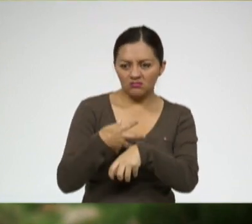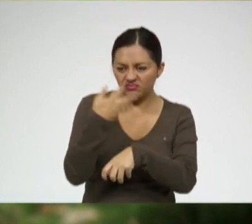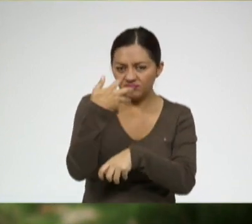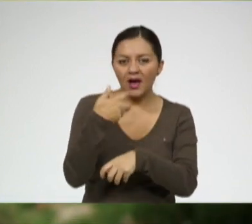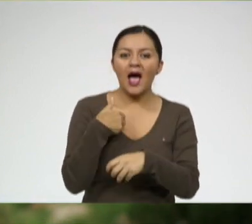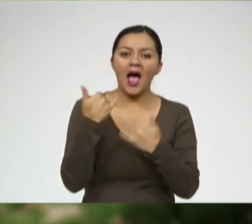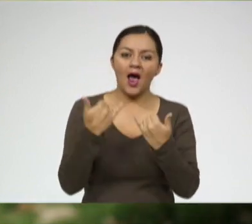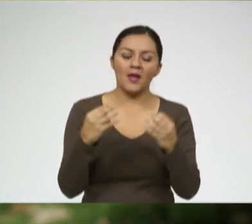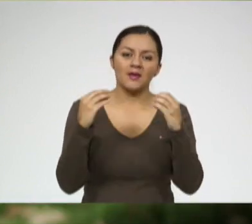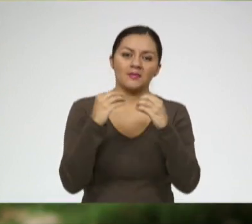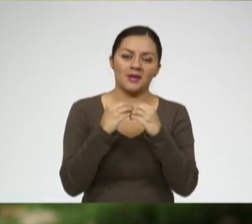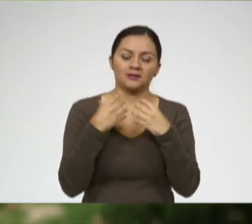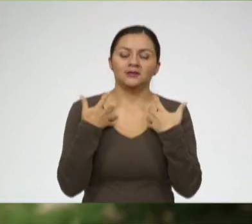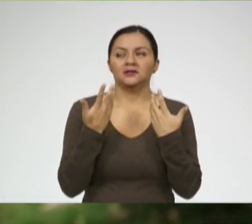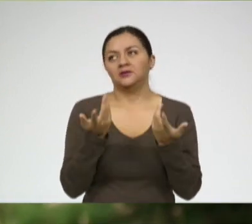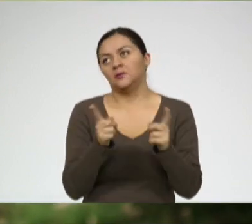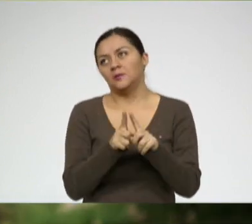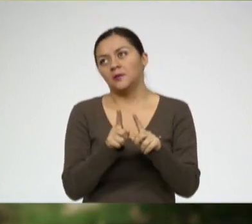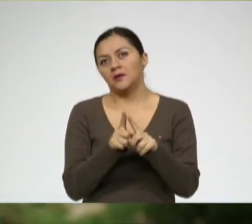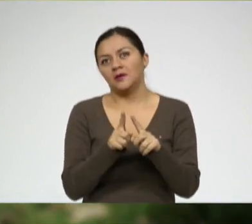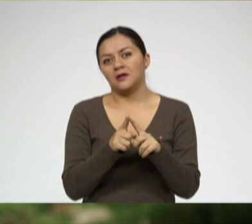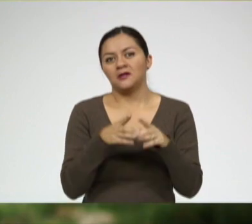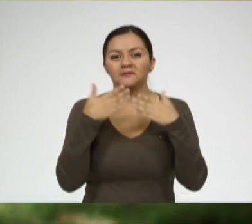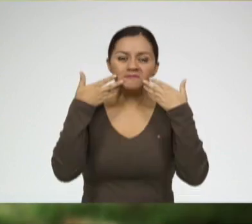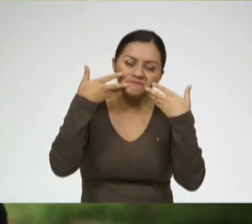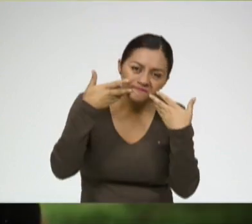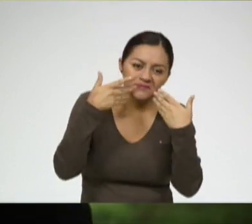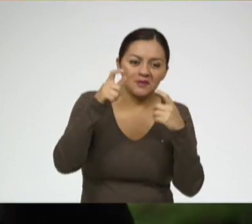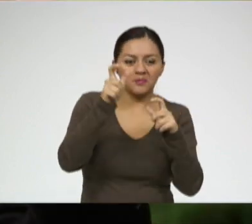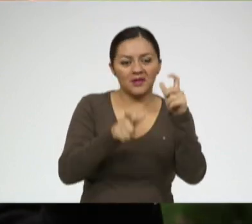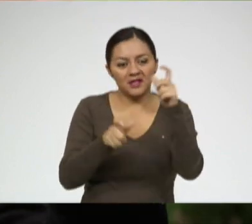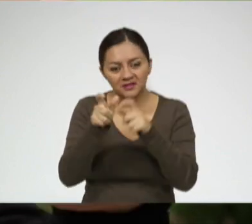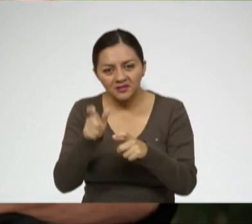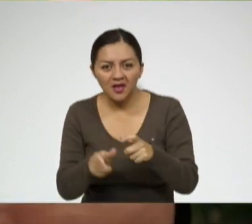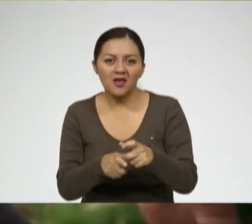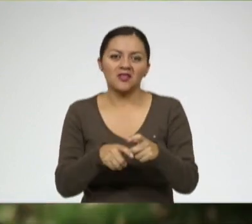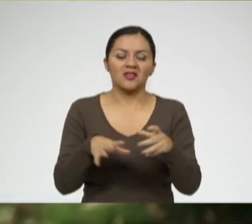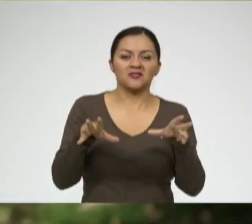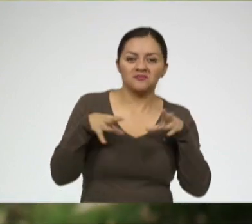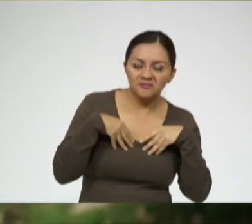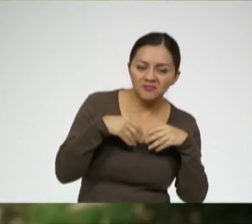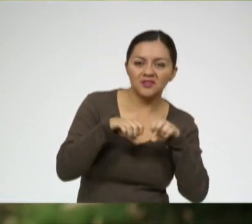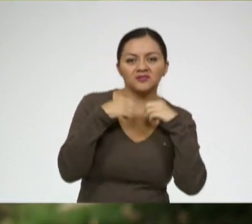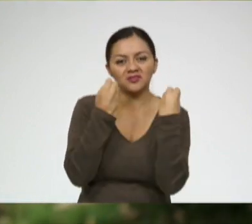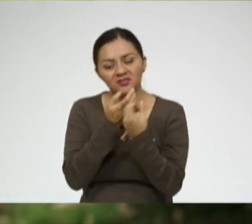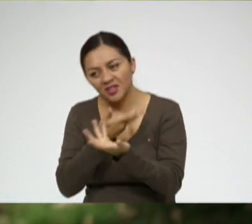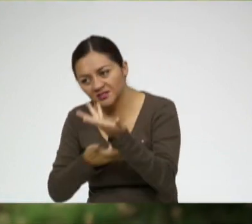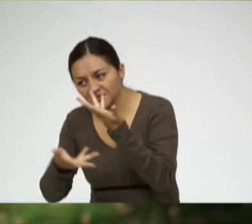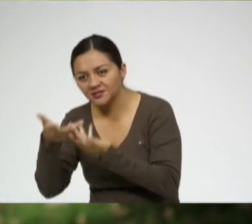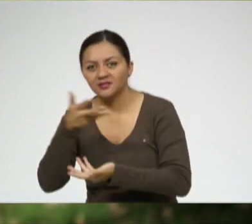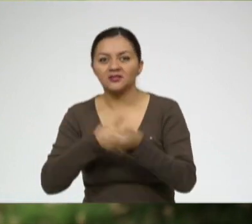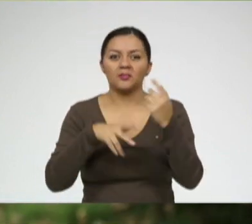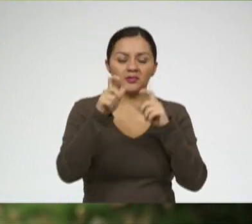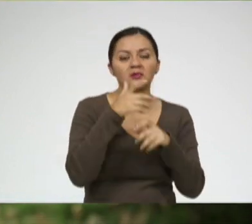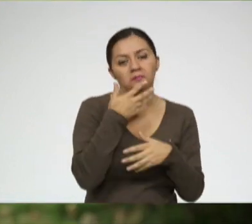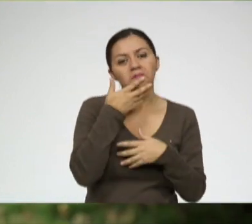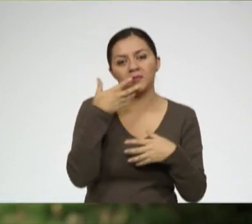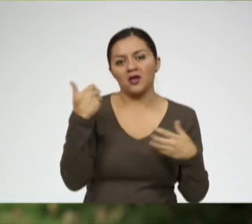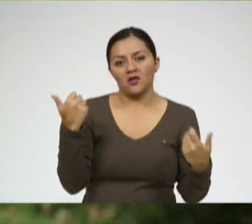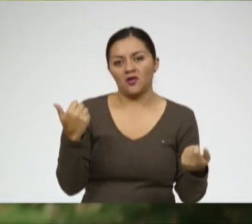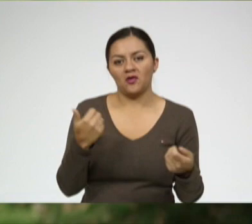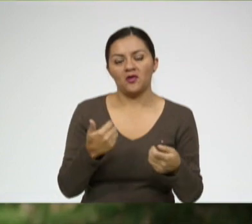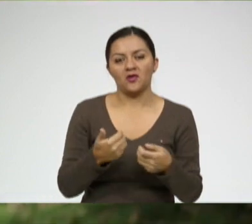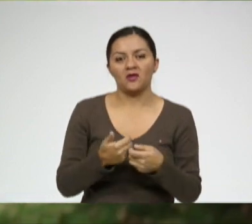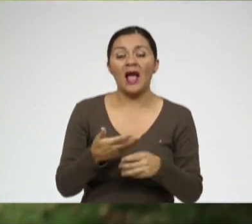aceptación de la gente, de socializarme más con la gente, en general.